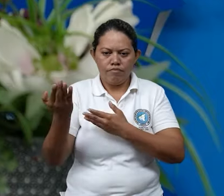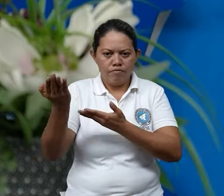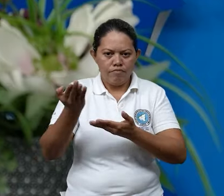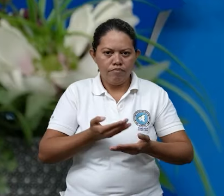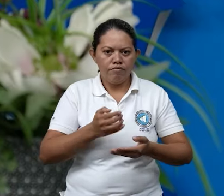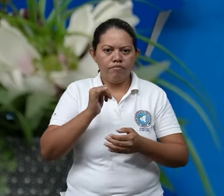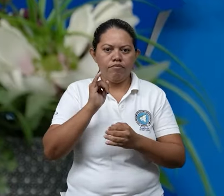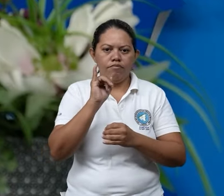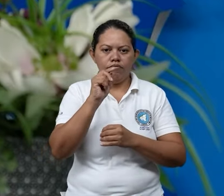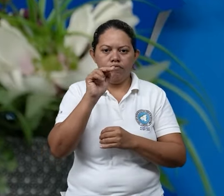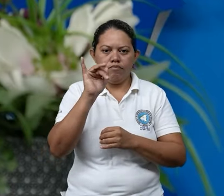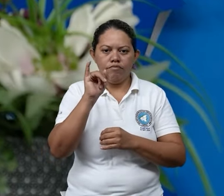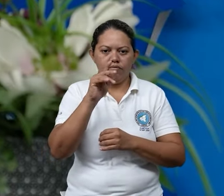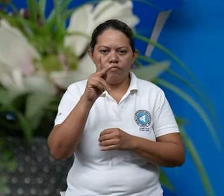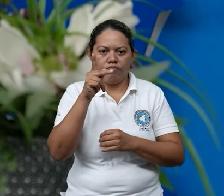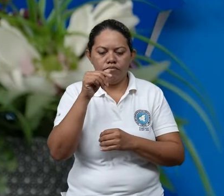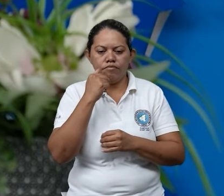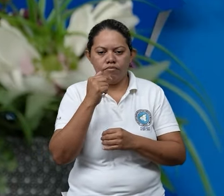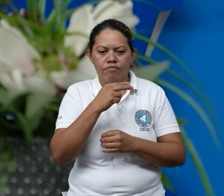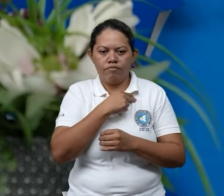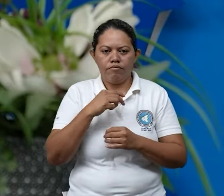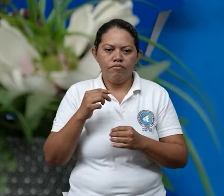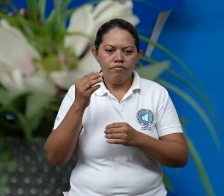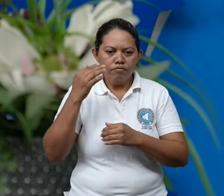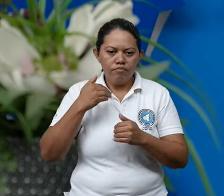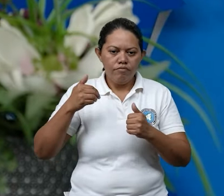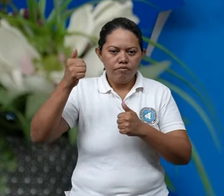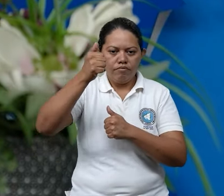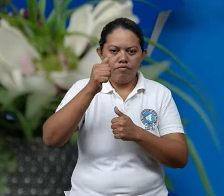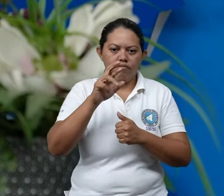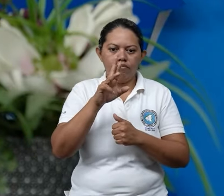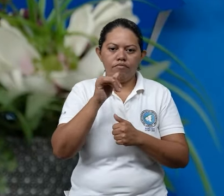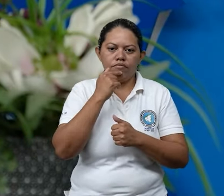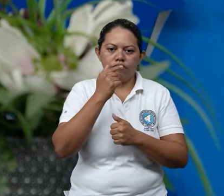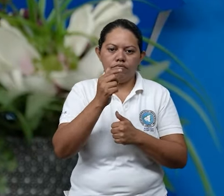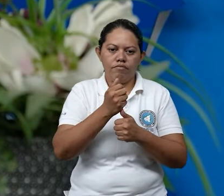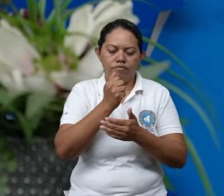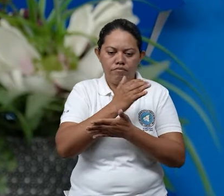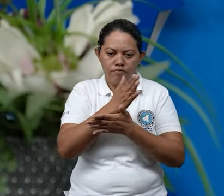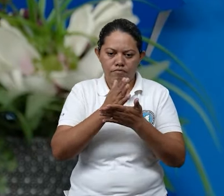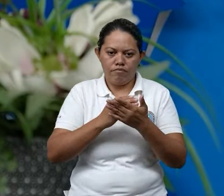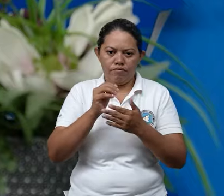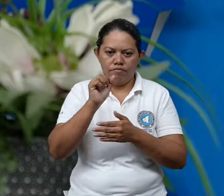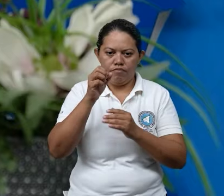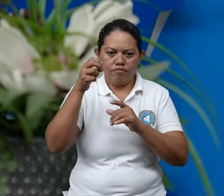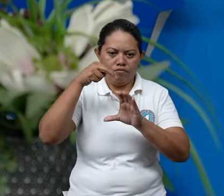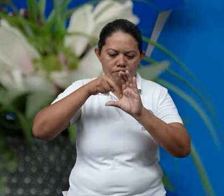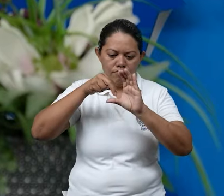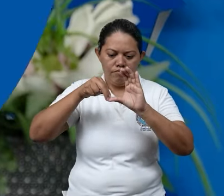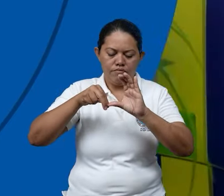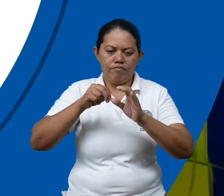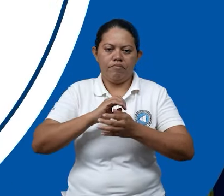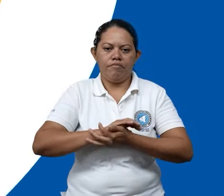hoy, el arquitecto Edmond Barrera, director de Organización Territorial e Institucional del SINAPREM.